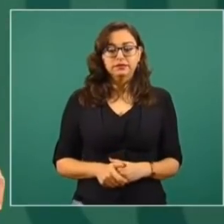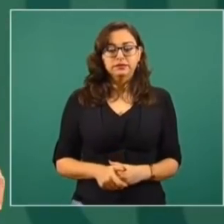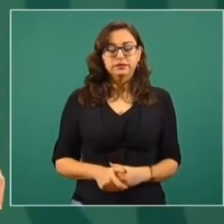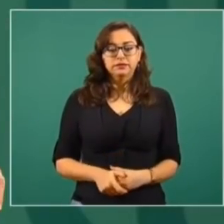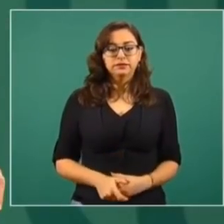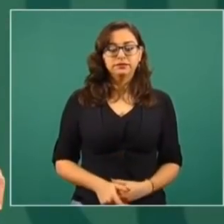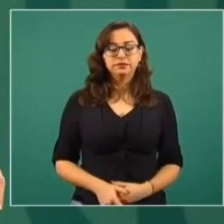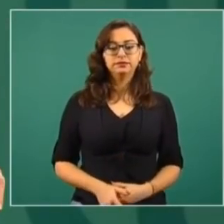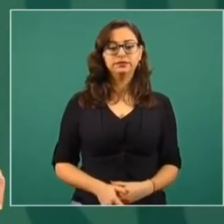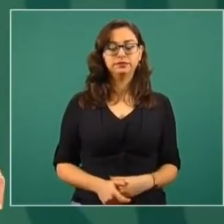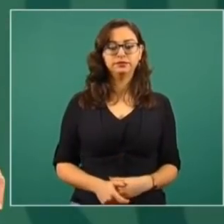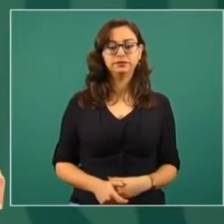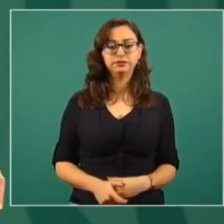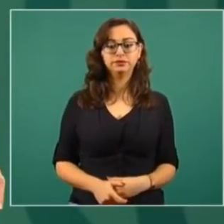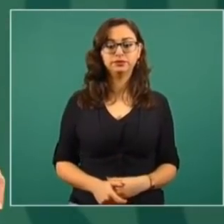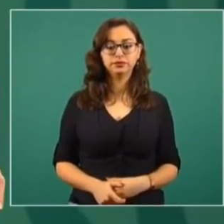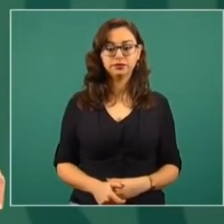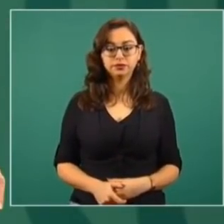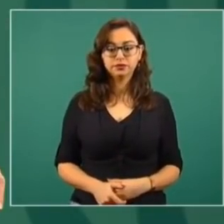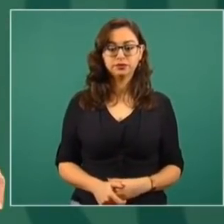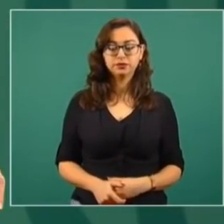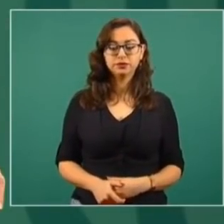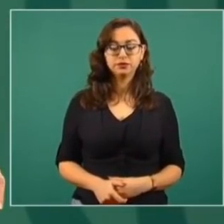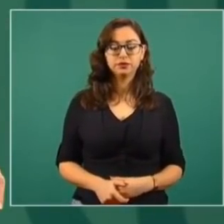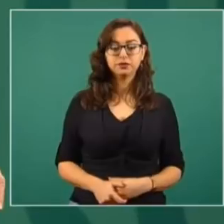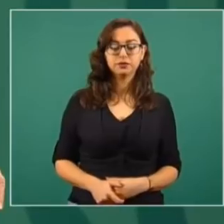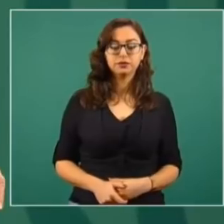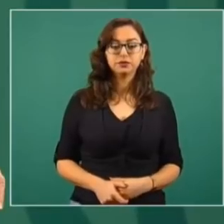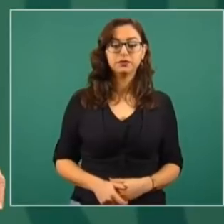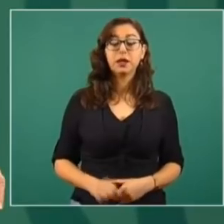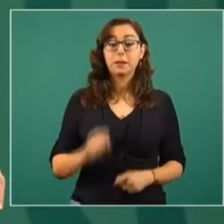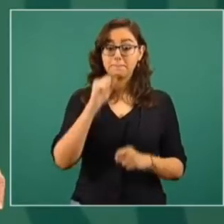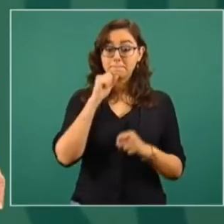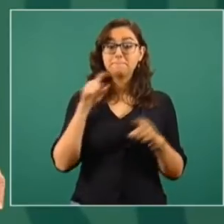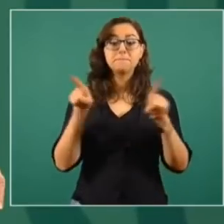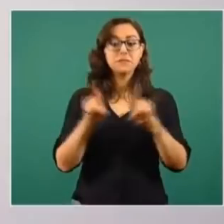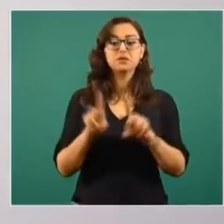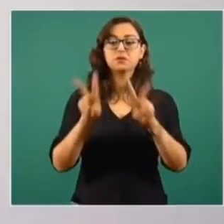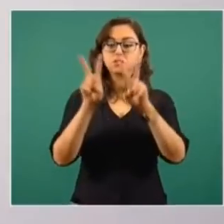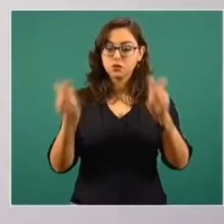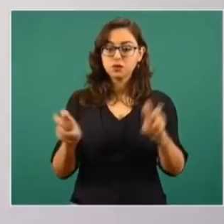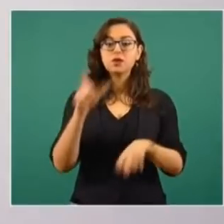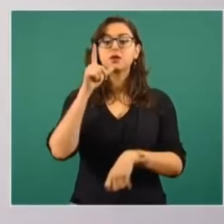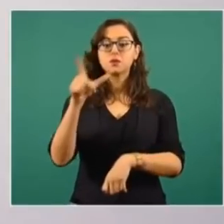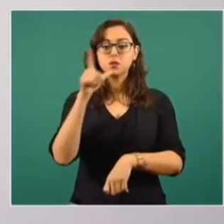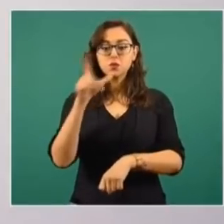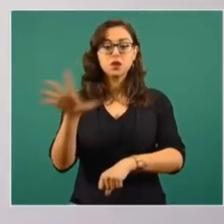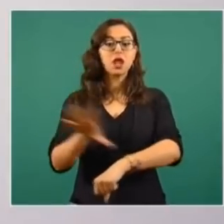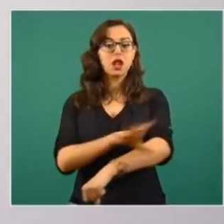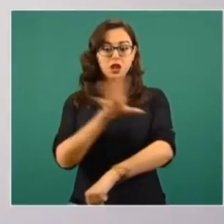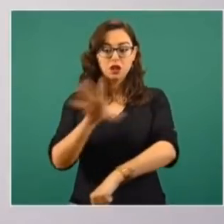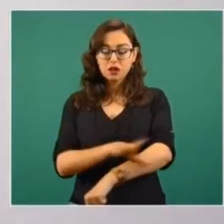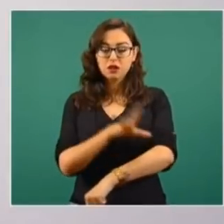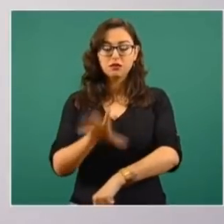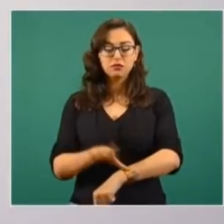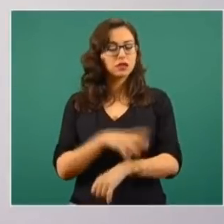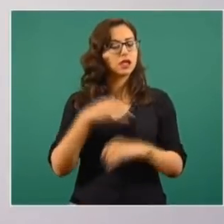Lo mismo en el caso de la industria eléctrica, que no tengamos